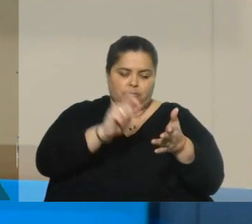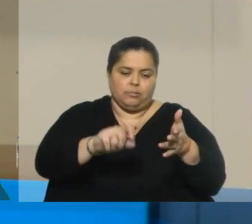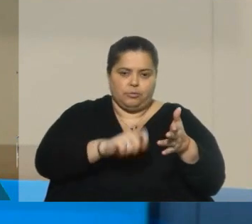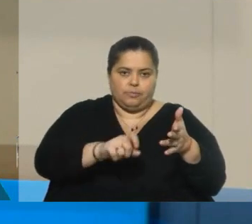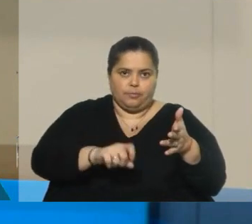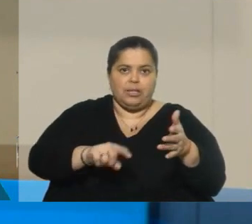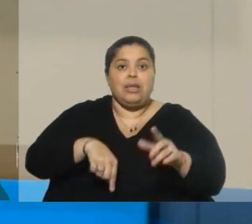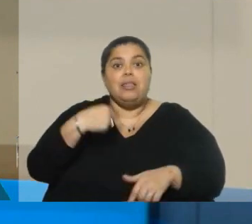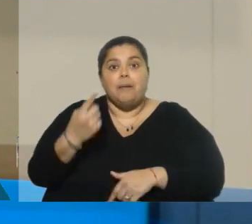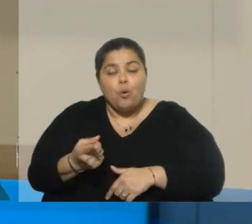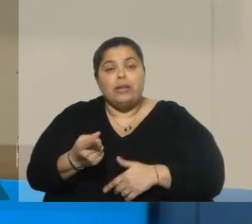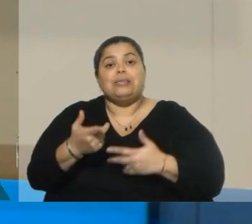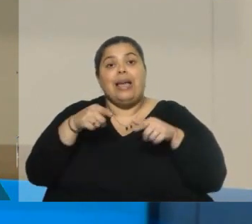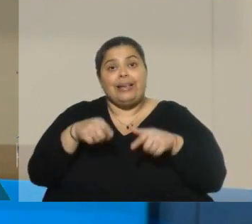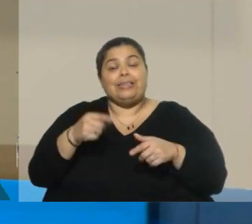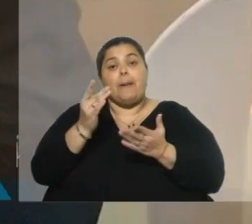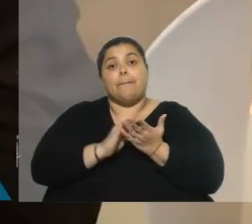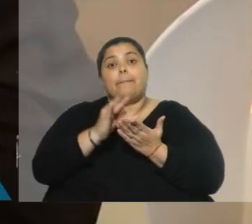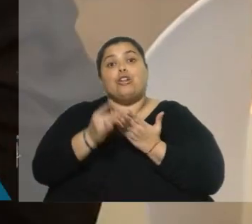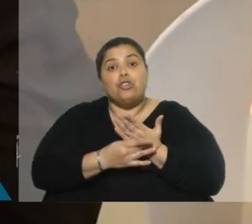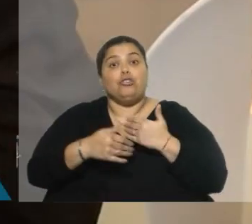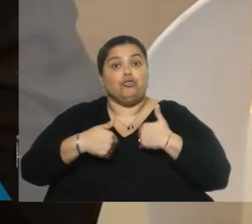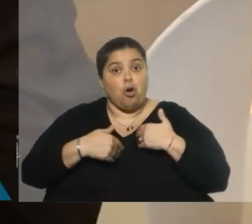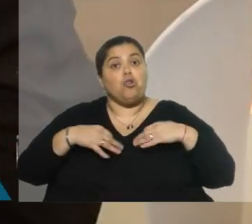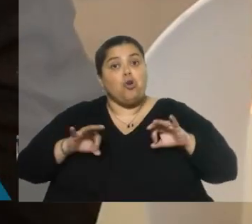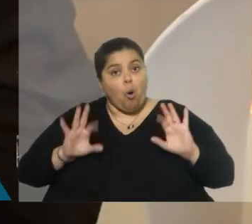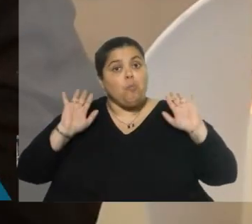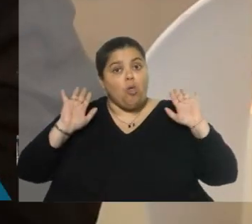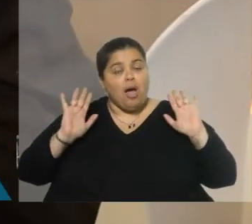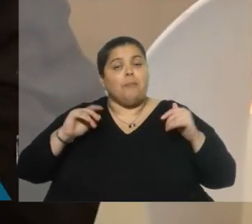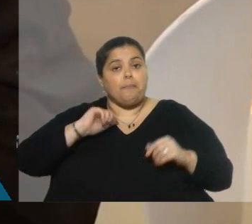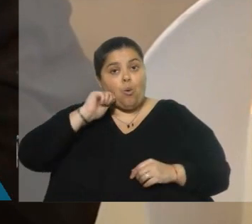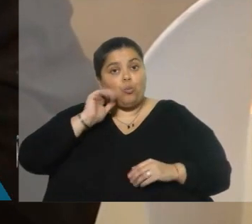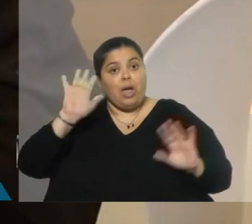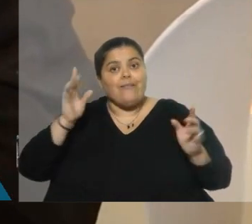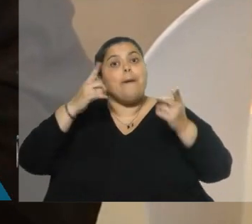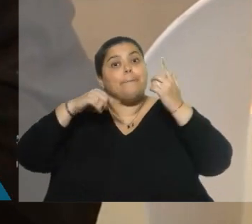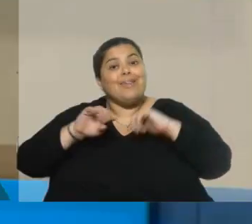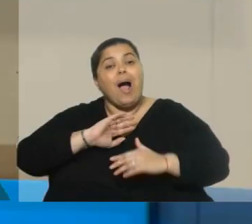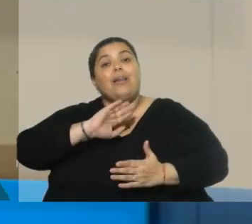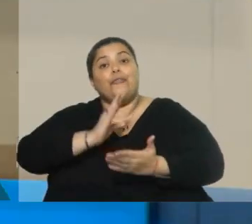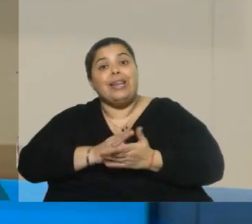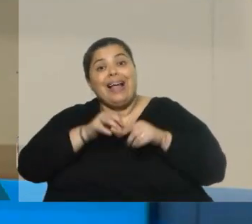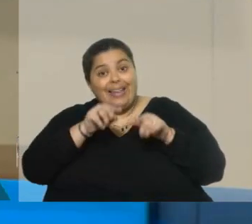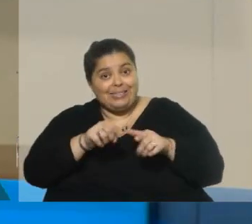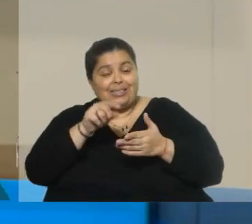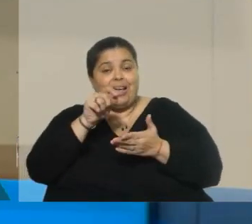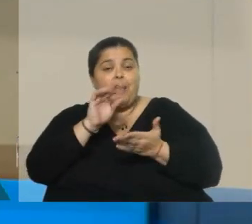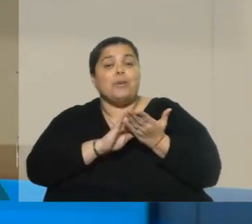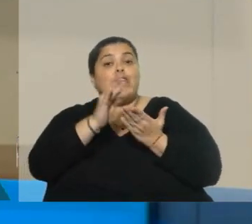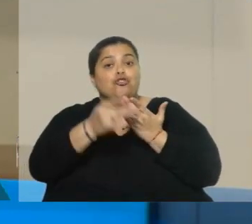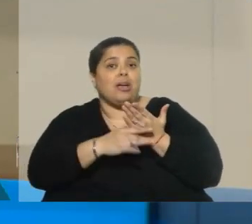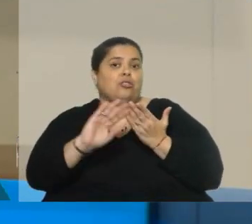y con ese proyecto yo estaba cómoda, pero ese proyecto terminó siendo con